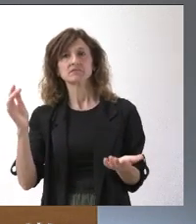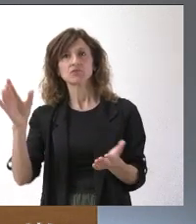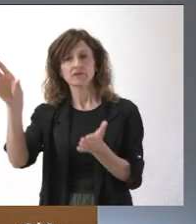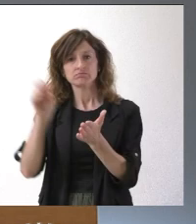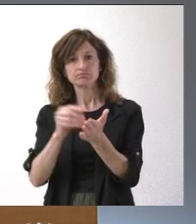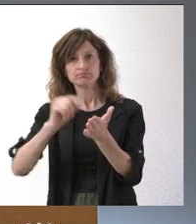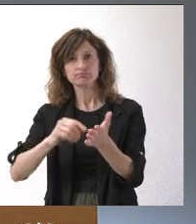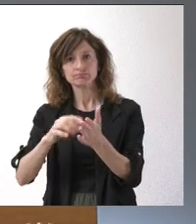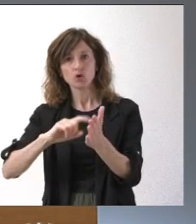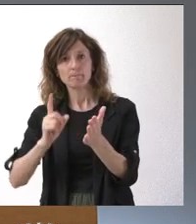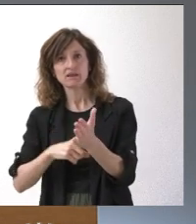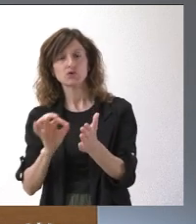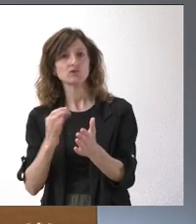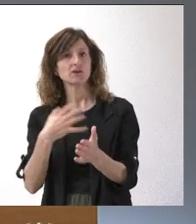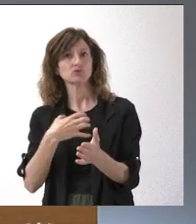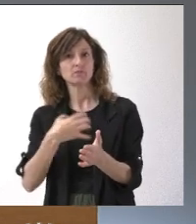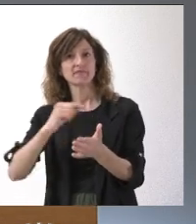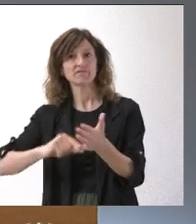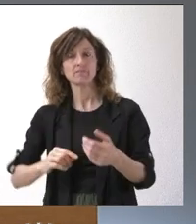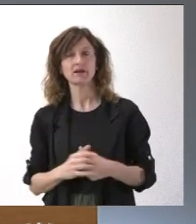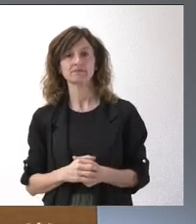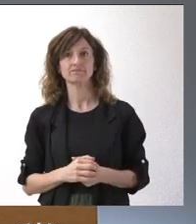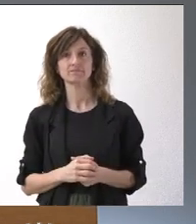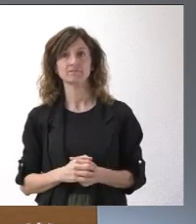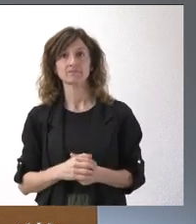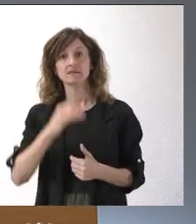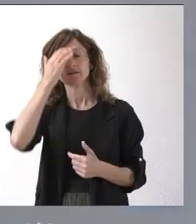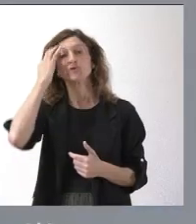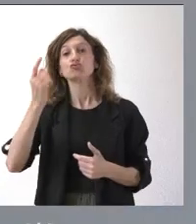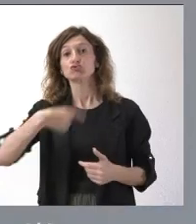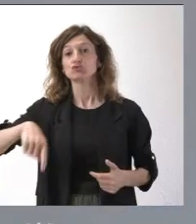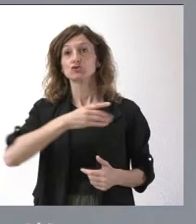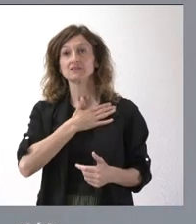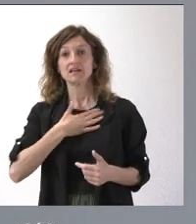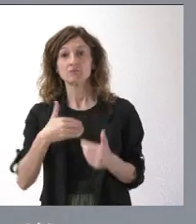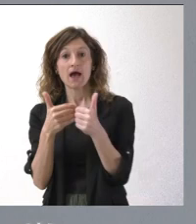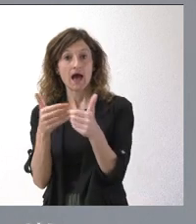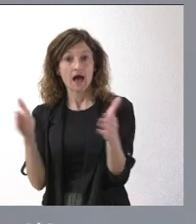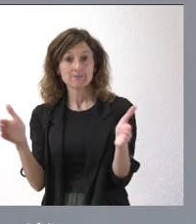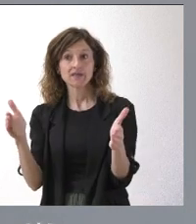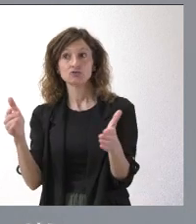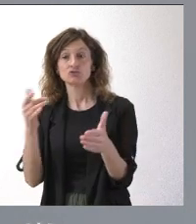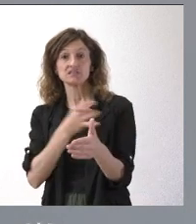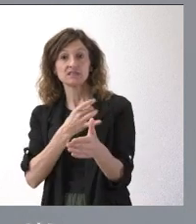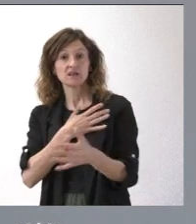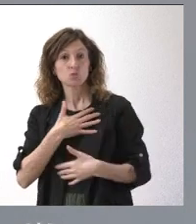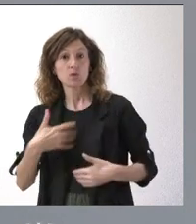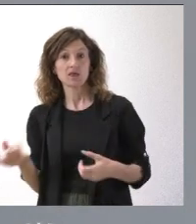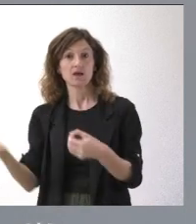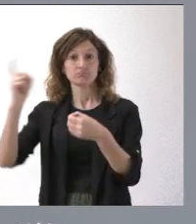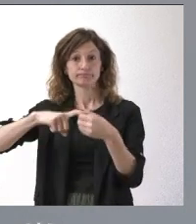unanimidad o ya descartan esto. Gracias. Sería nuestro deseo y está abierto para que cualquier sindicato se pueda